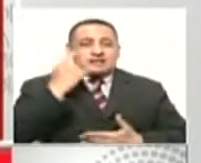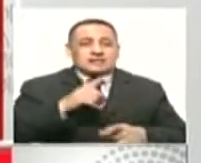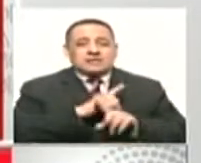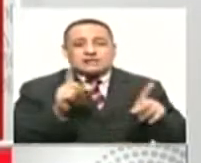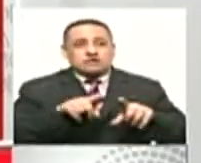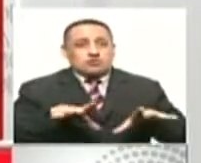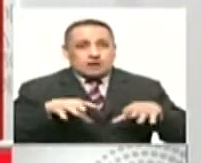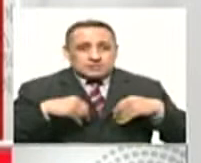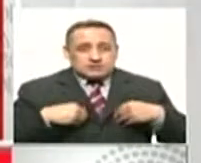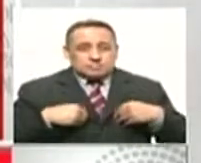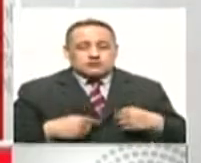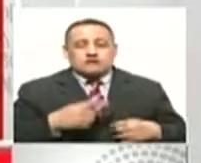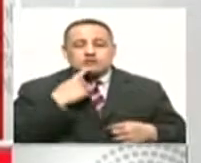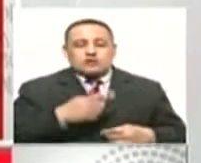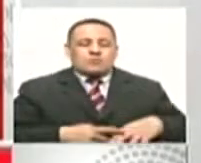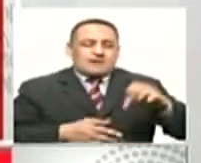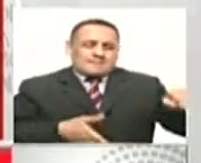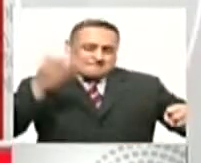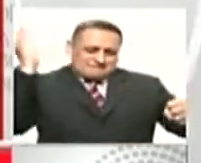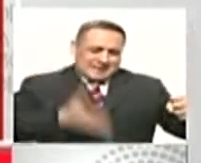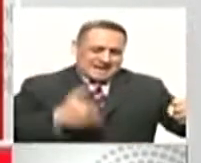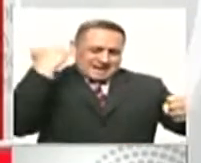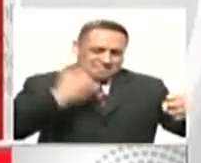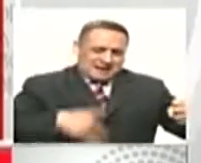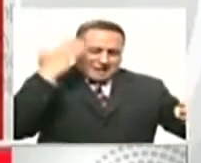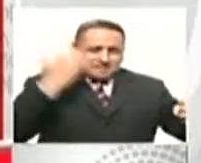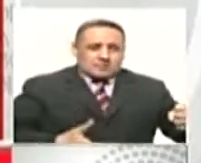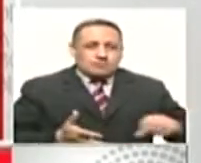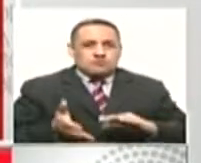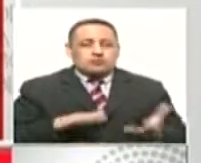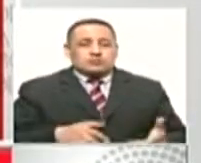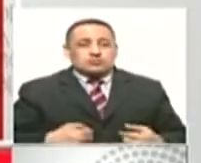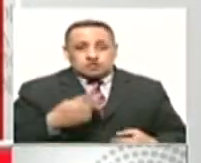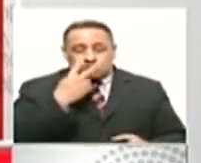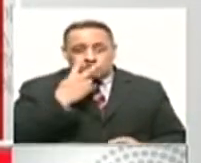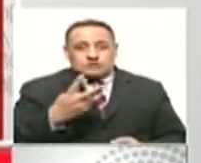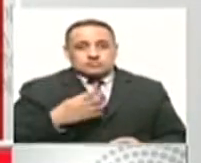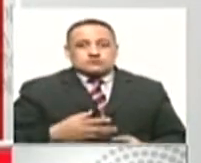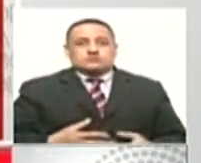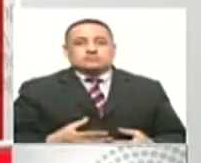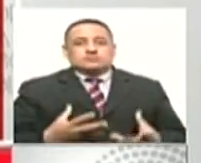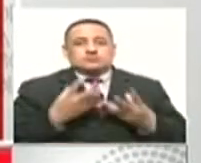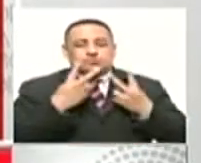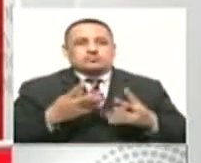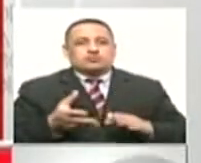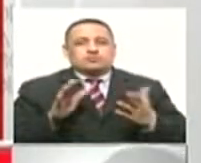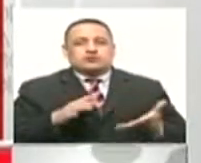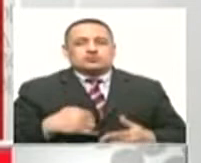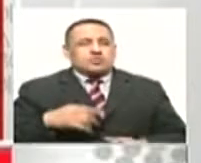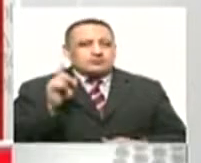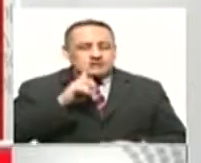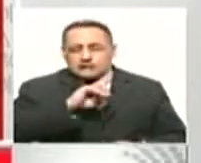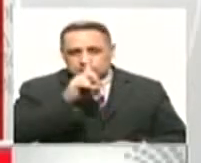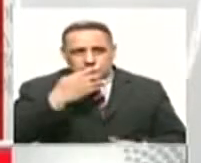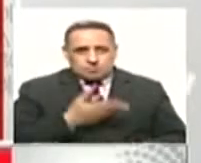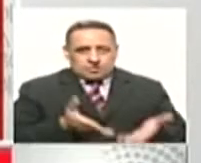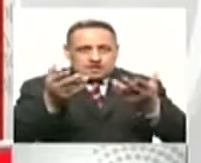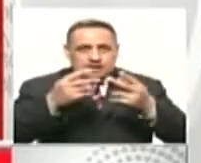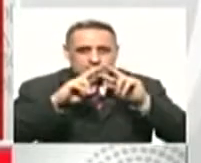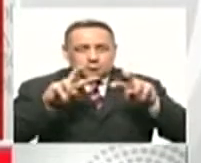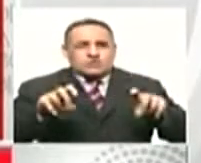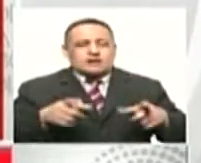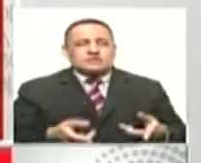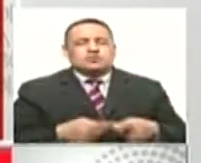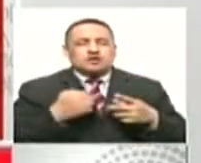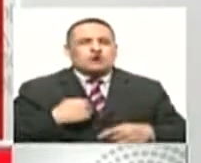reactivación económica. No es el único factor, pero es, digamos, necesaria, ¿no es cierto? Y por eso, justamente,